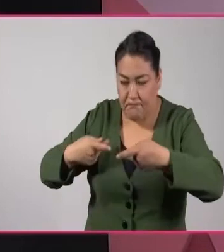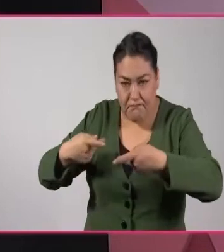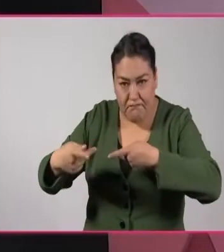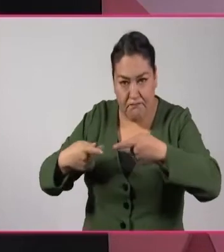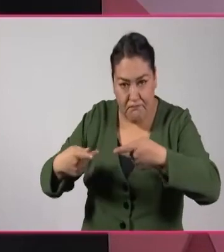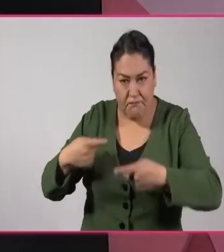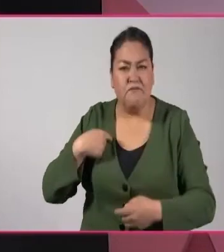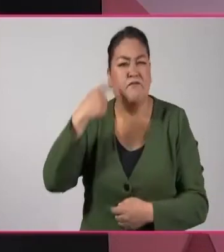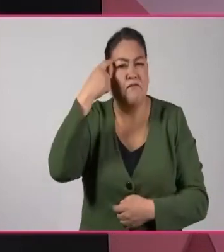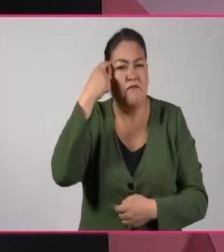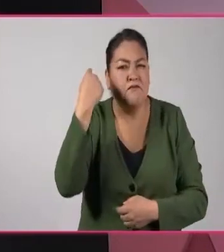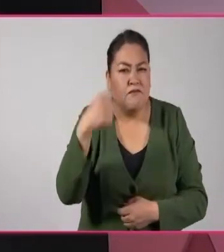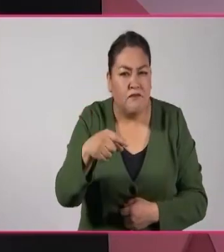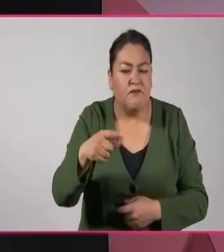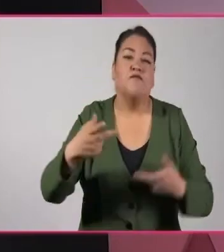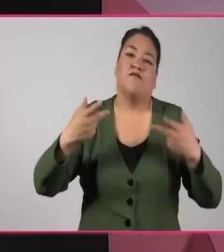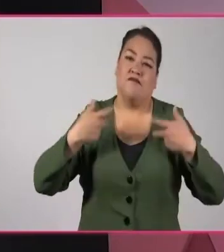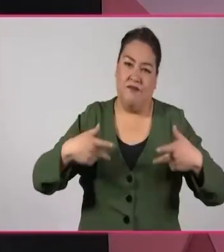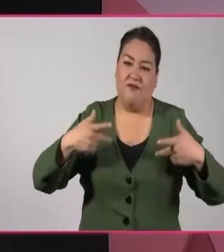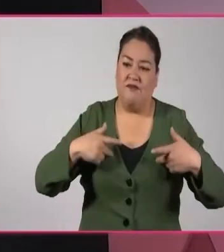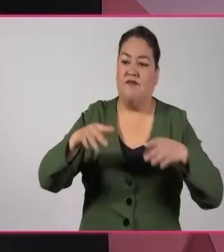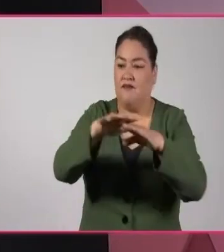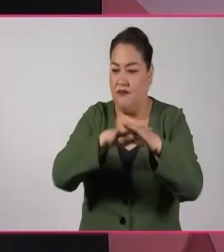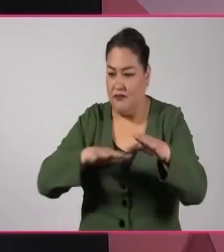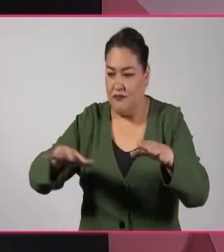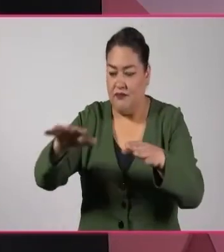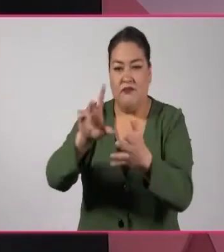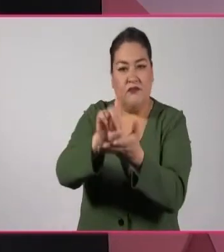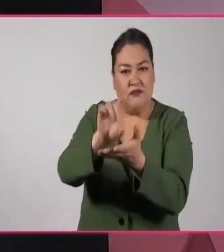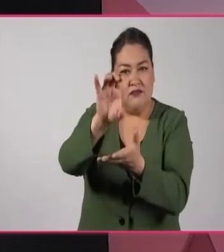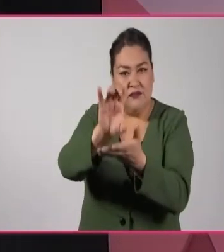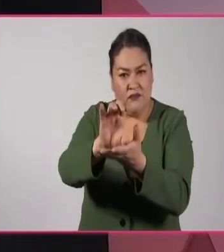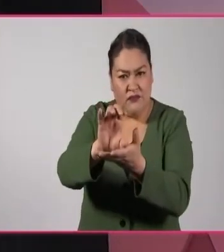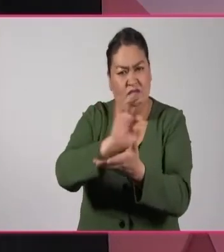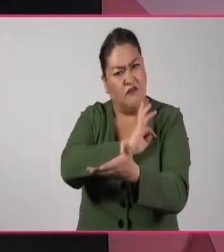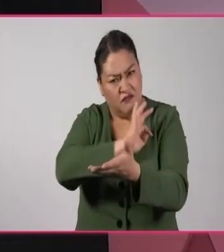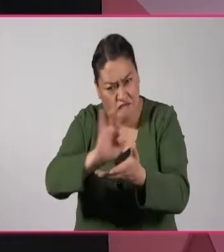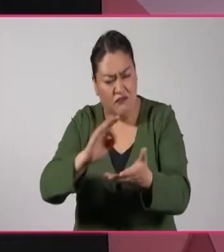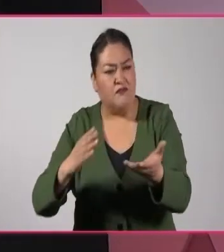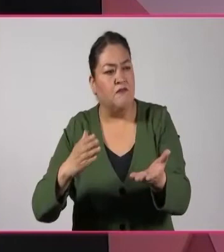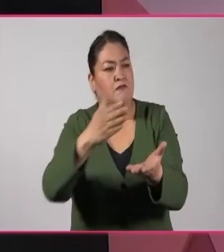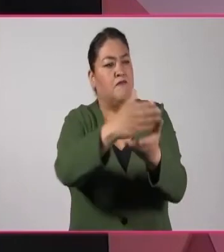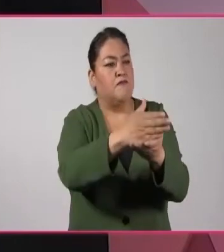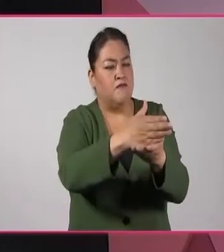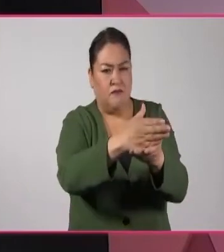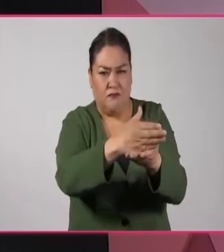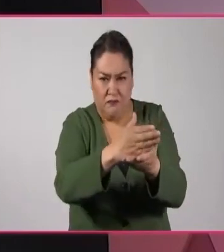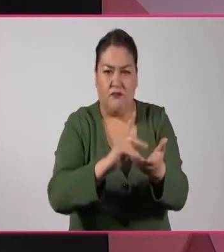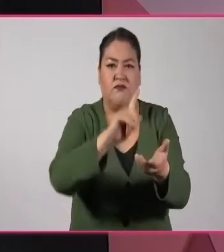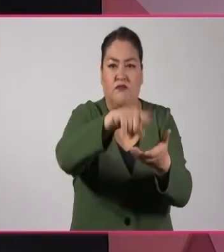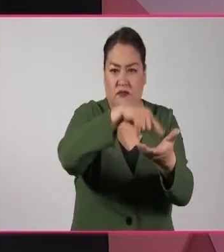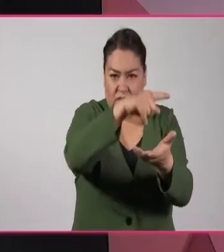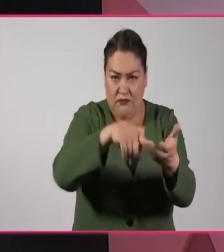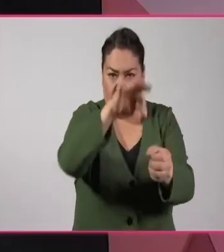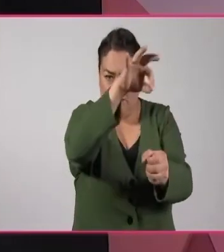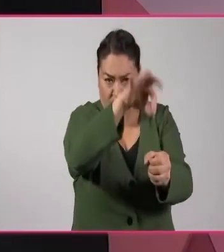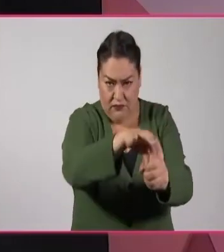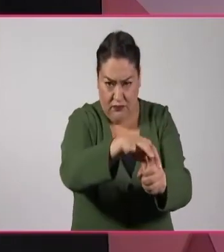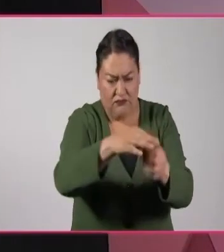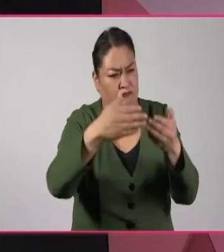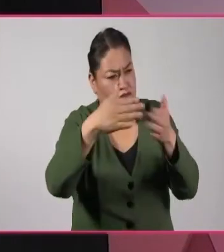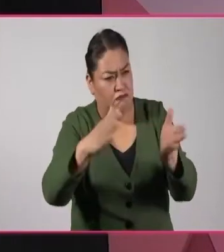encaminadas a que las personas con discapacidad puedan ejercer su voto en las mejores condiciones de